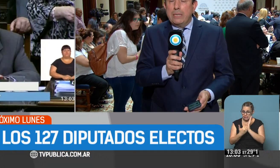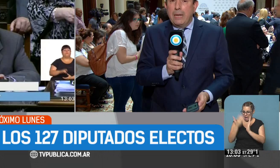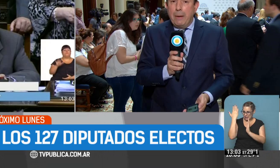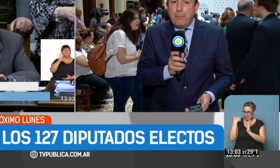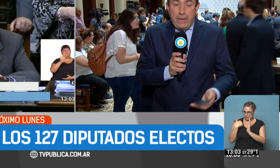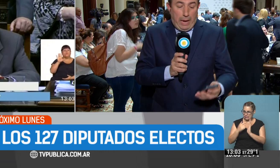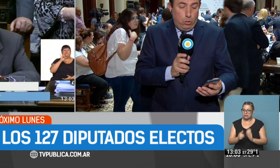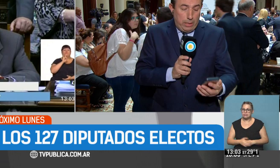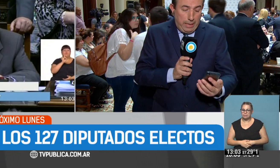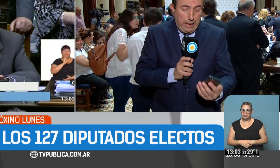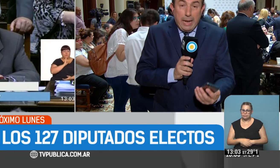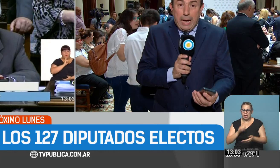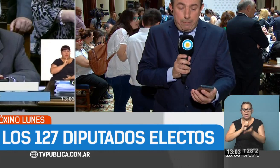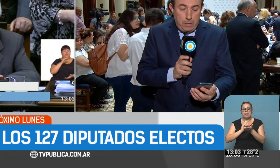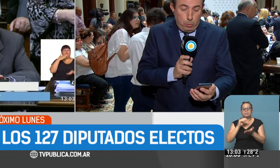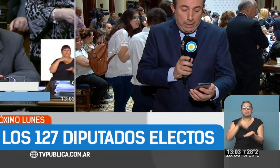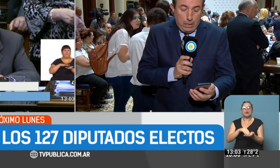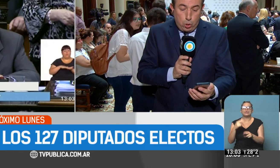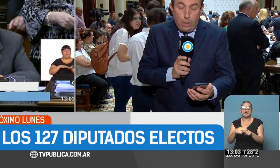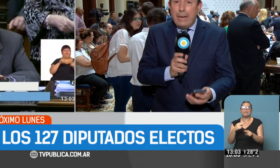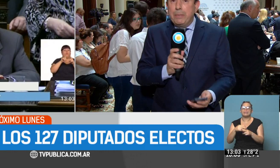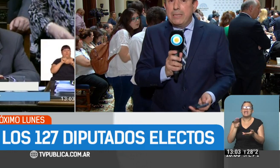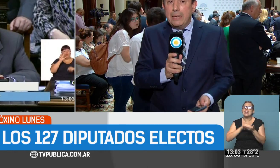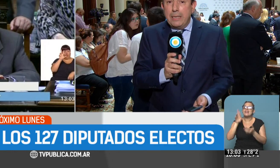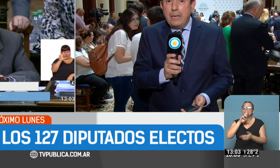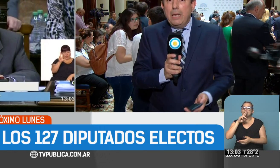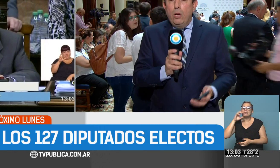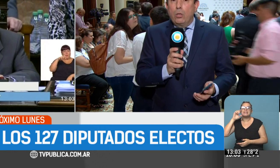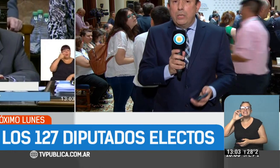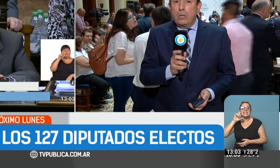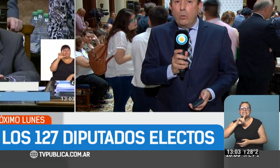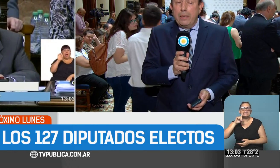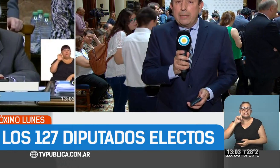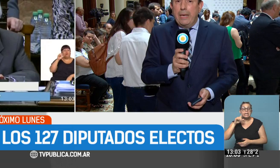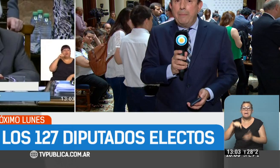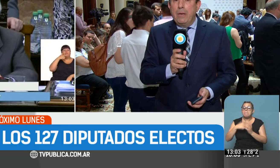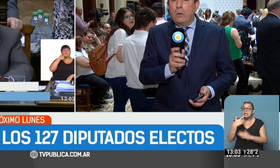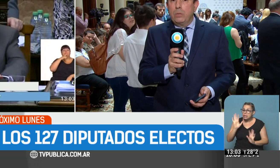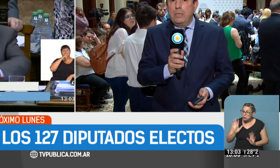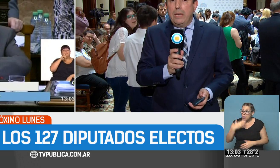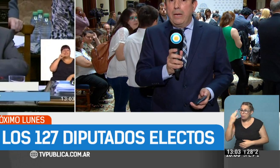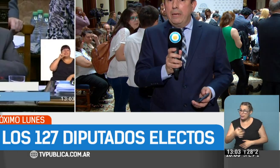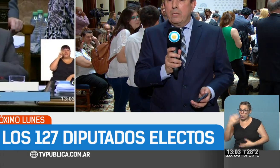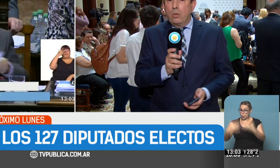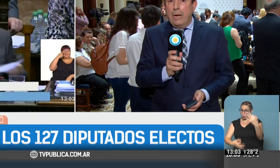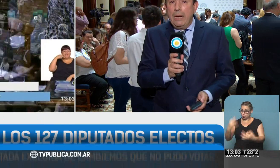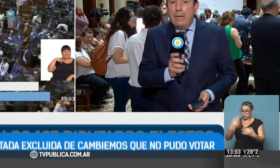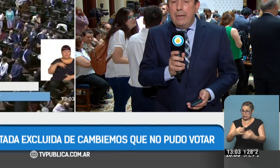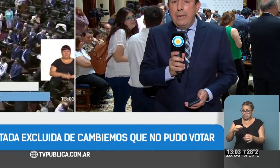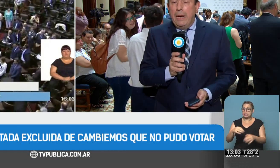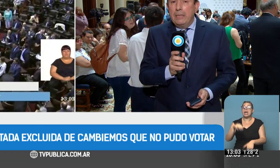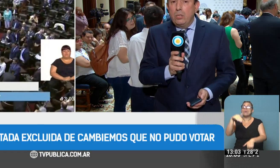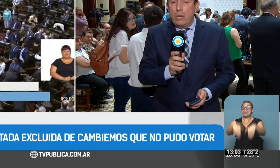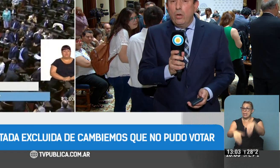momento, estaba anotada la diputada Joana Pizzetti. Lo cierto es que la justicia electoral